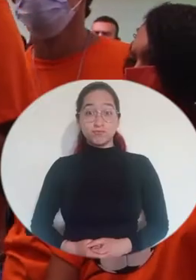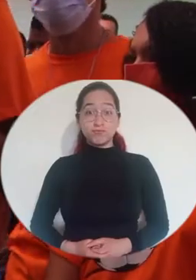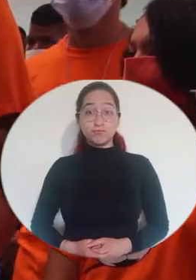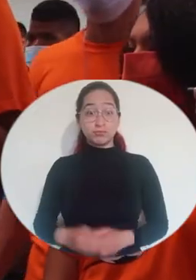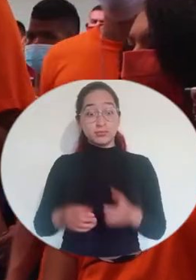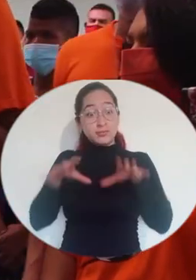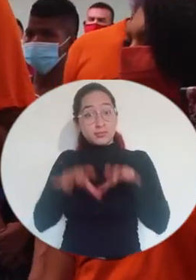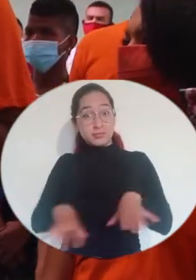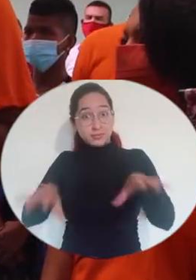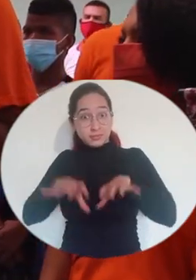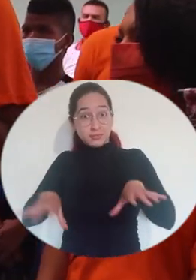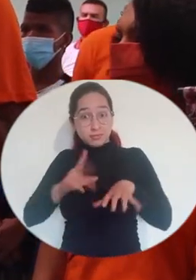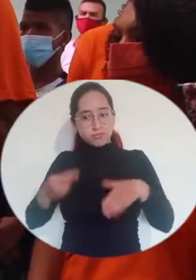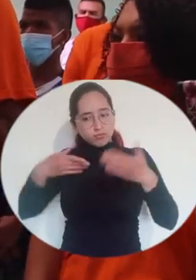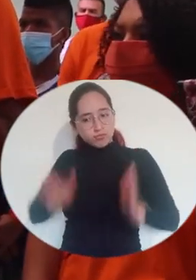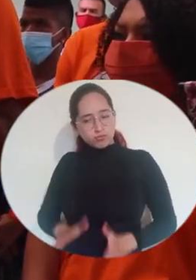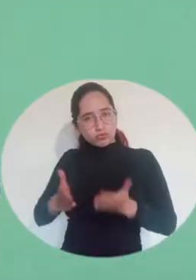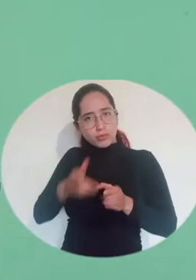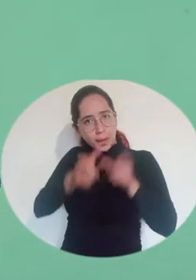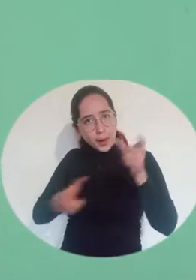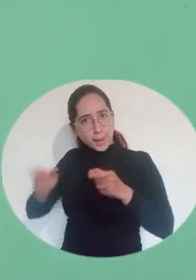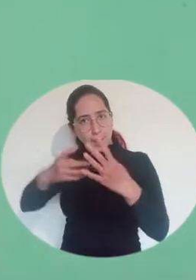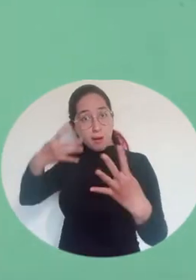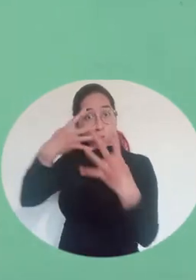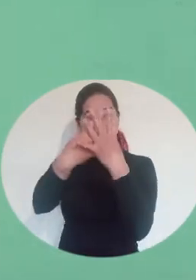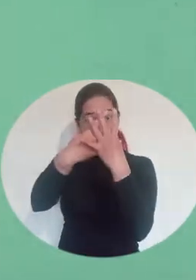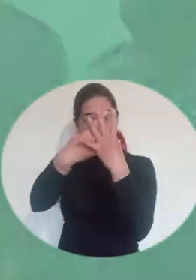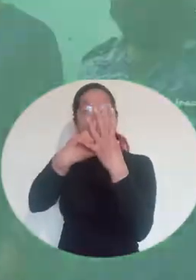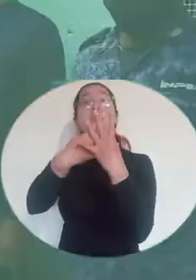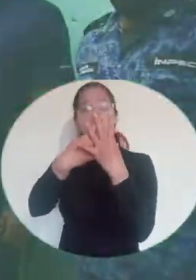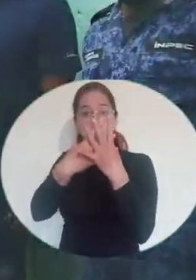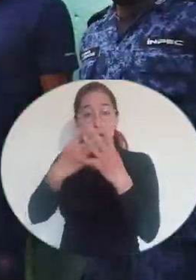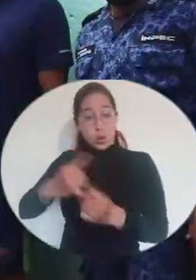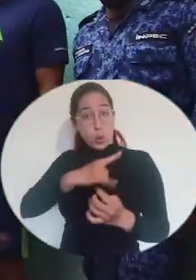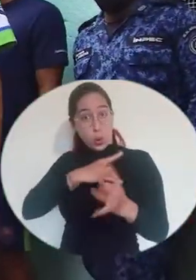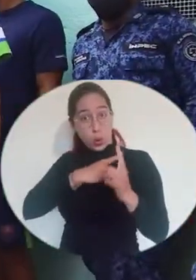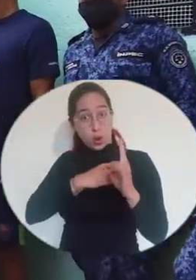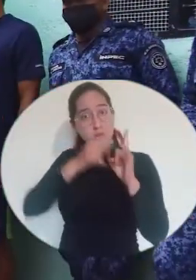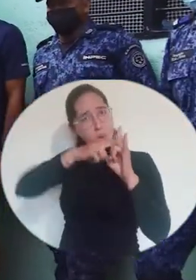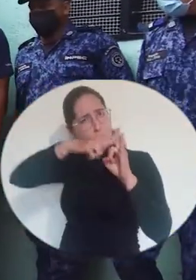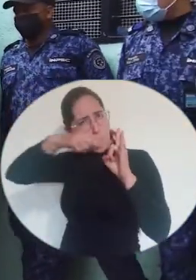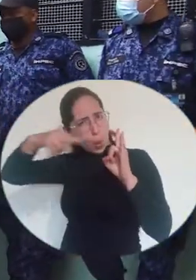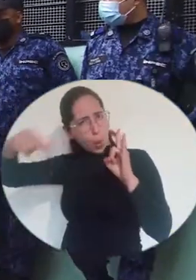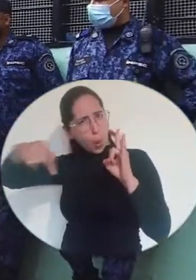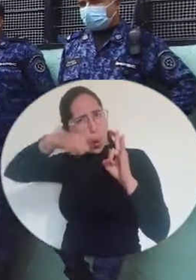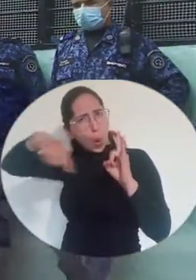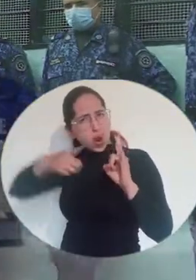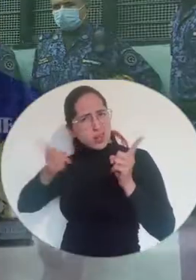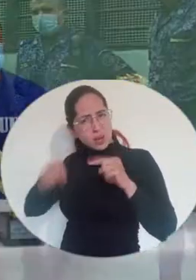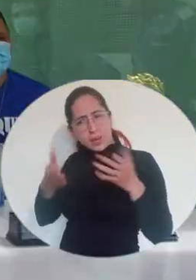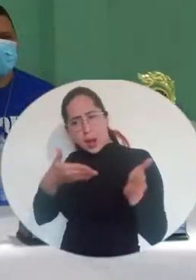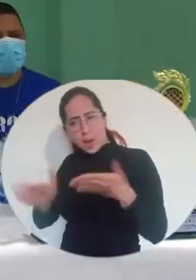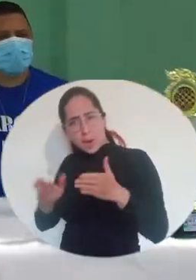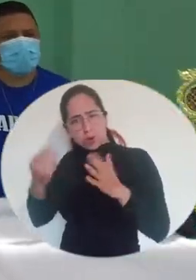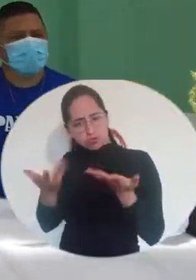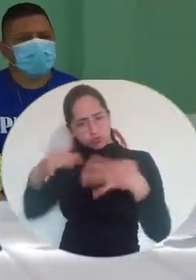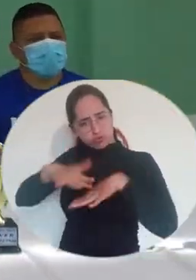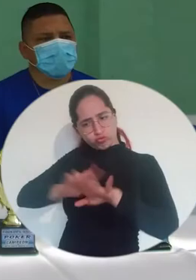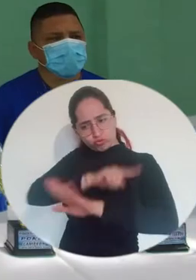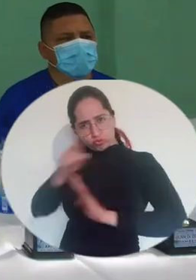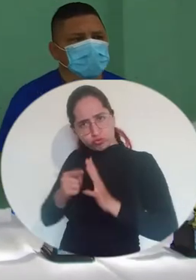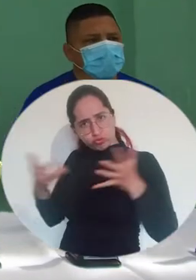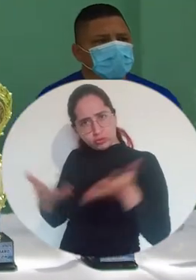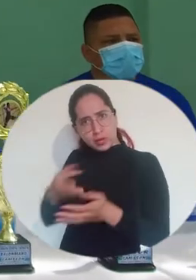Como parte de las actividades en beneficio de la población privada de la libertad, la Universidad de Magdalena, a través del Programa